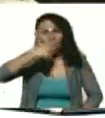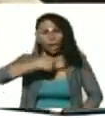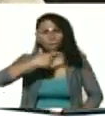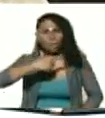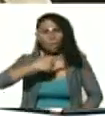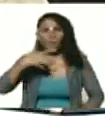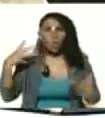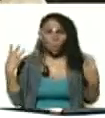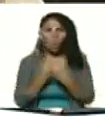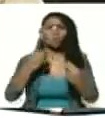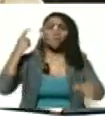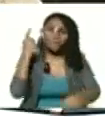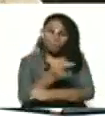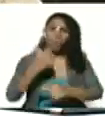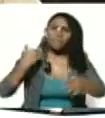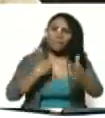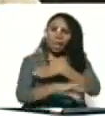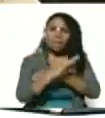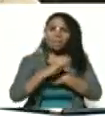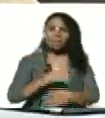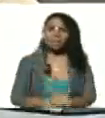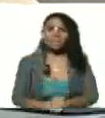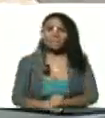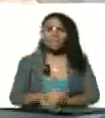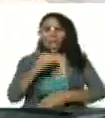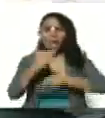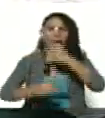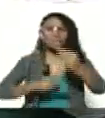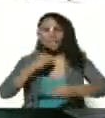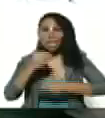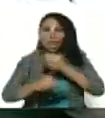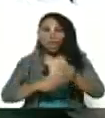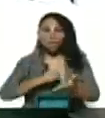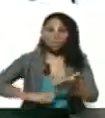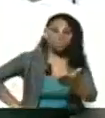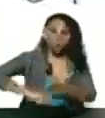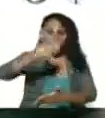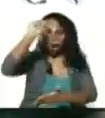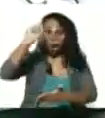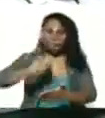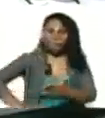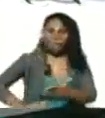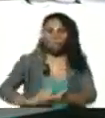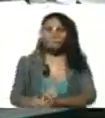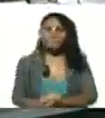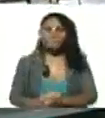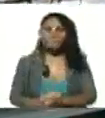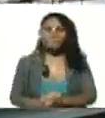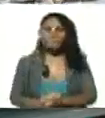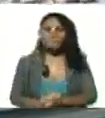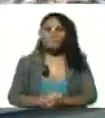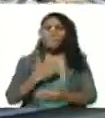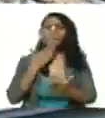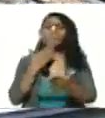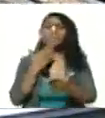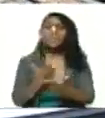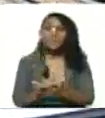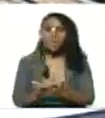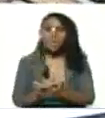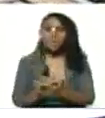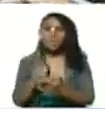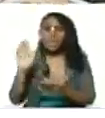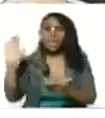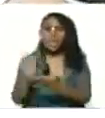Juntos debemos salir a firmar la exigencia de que se